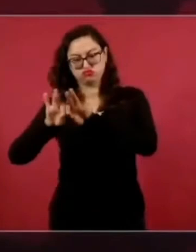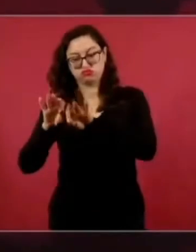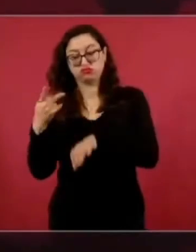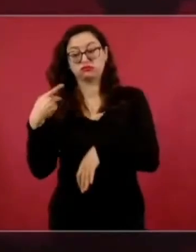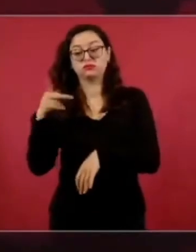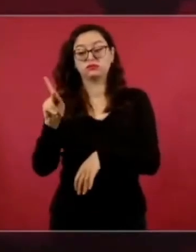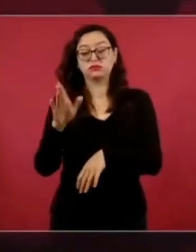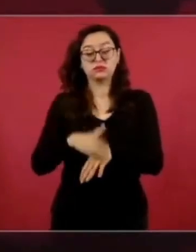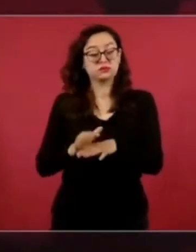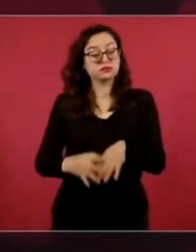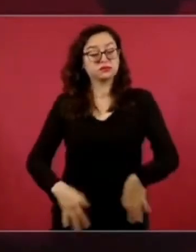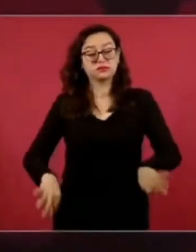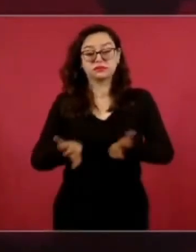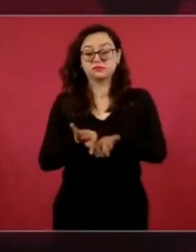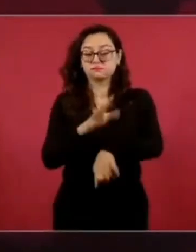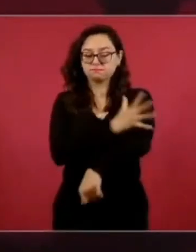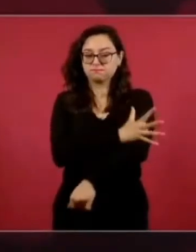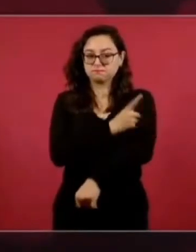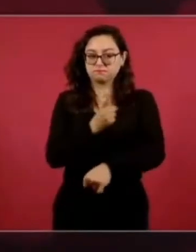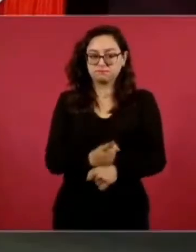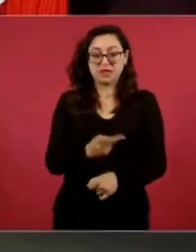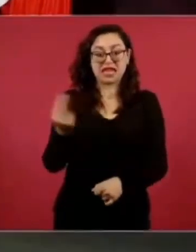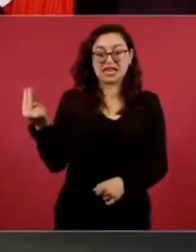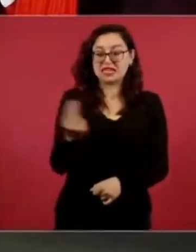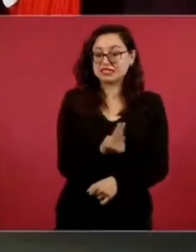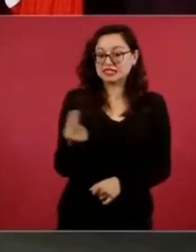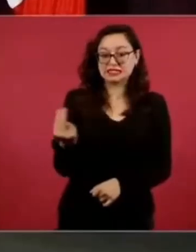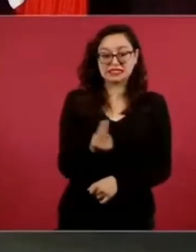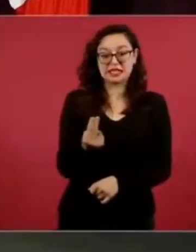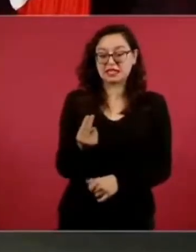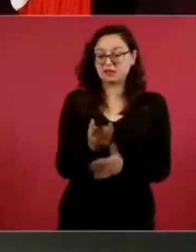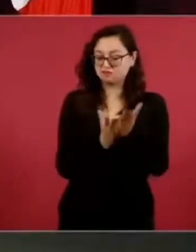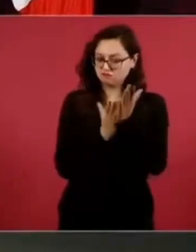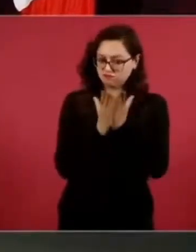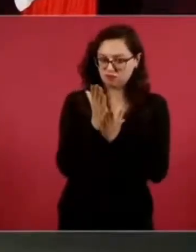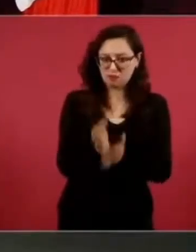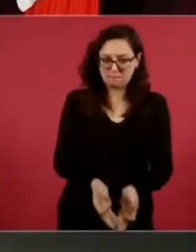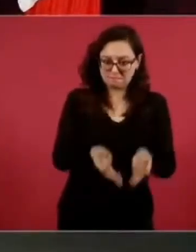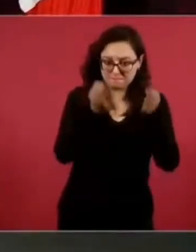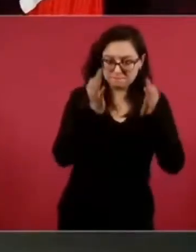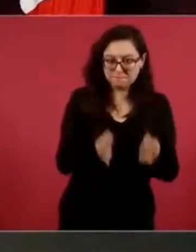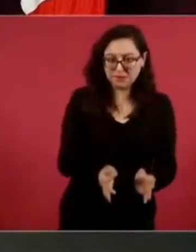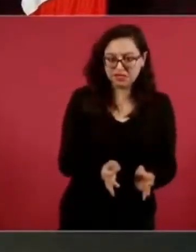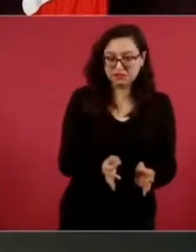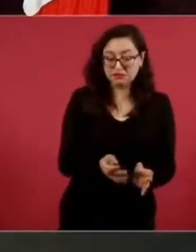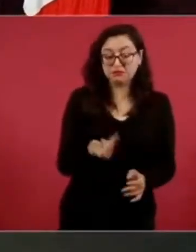pero un conductor de radio,